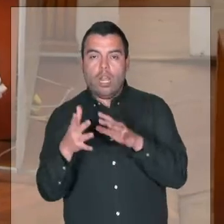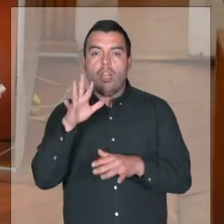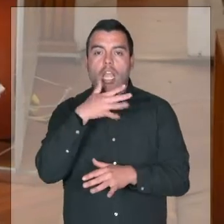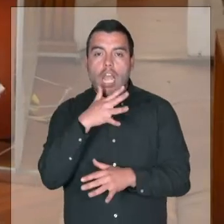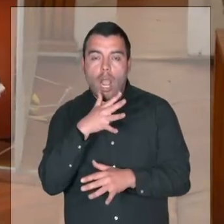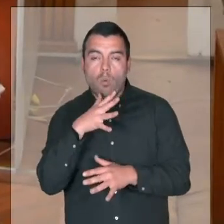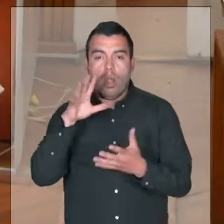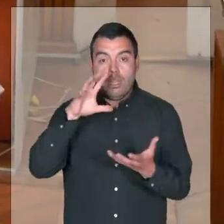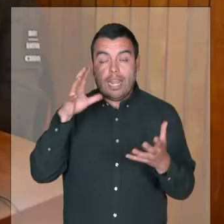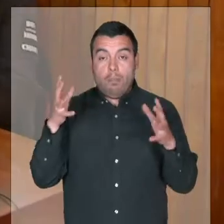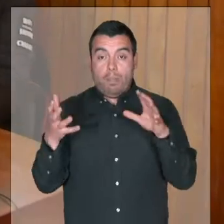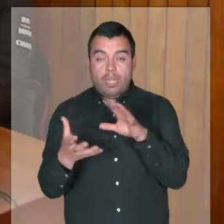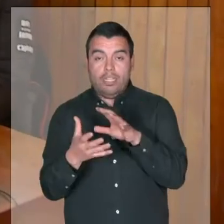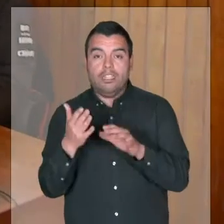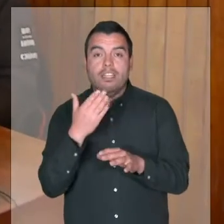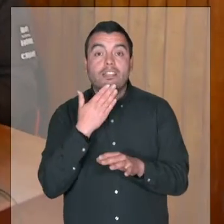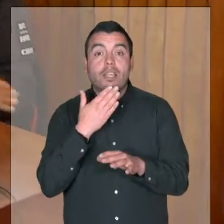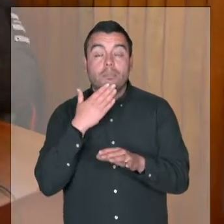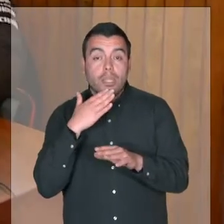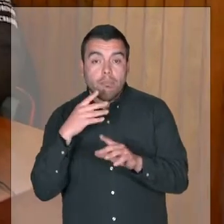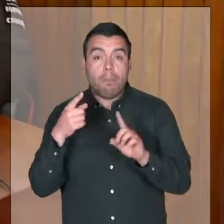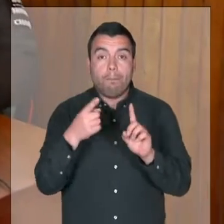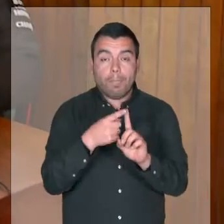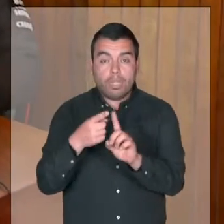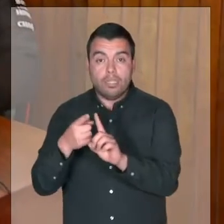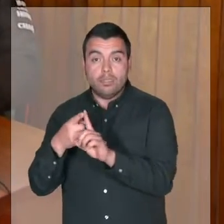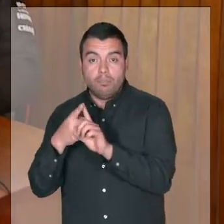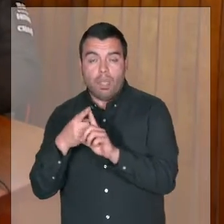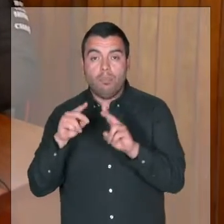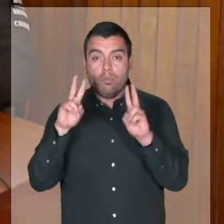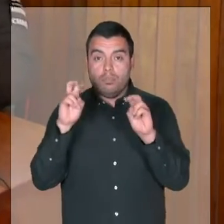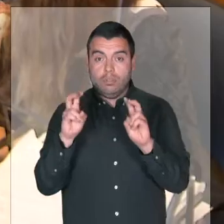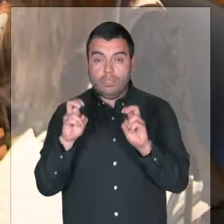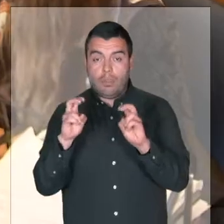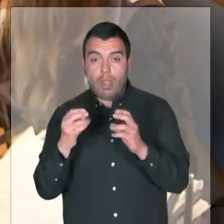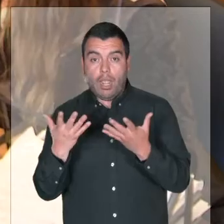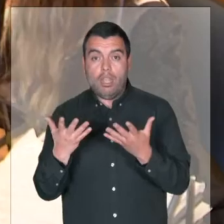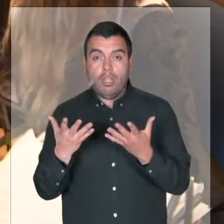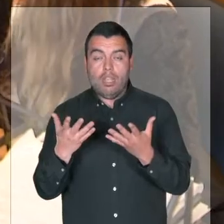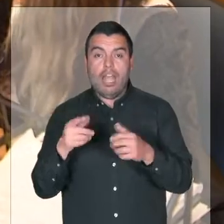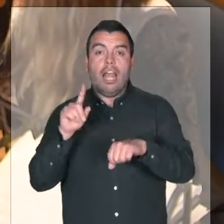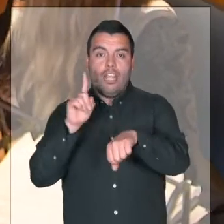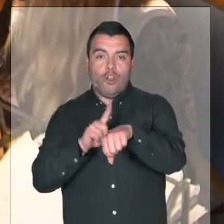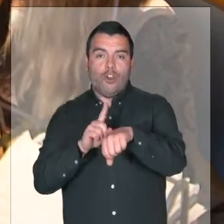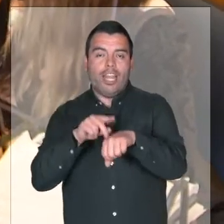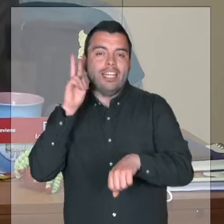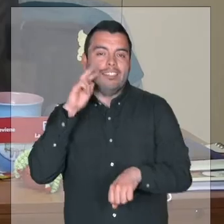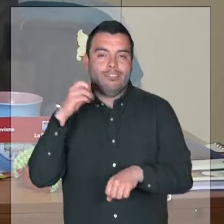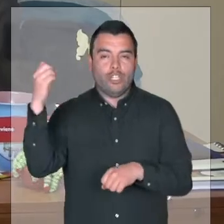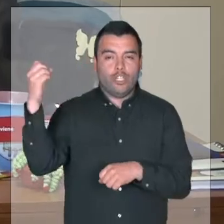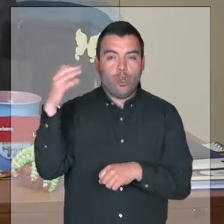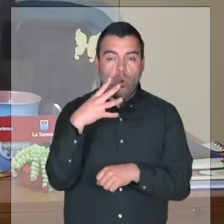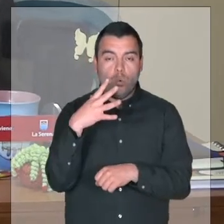del Planeta, cooperamos también y participamos cuando tuvimos el tema de la hora sin luz.